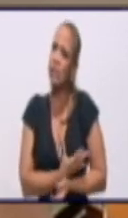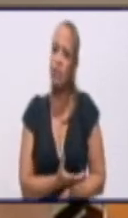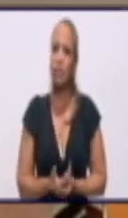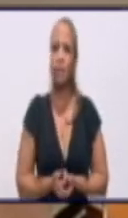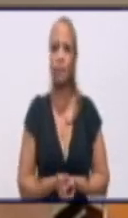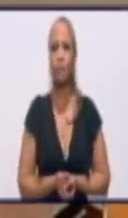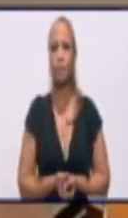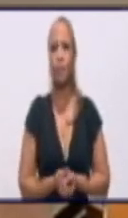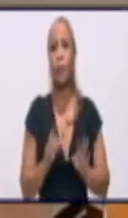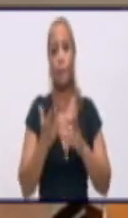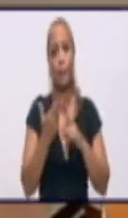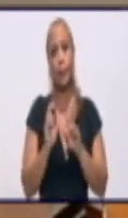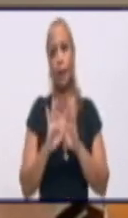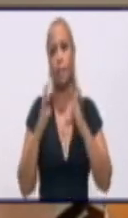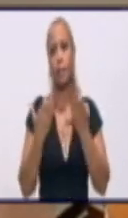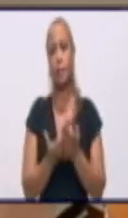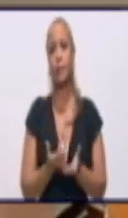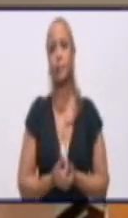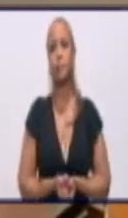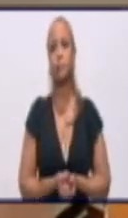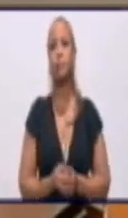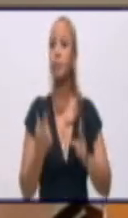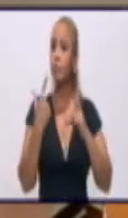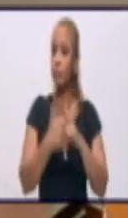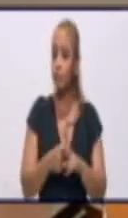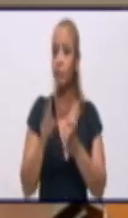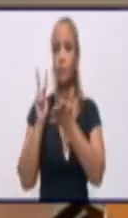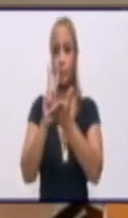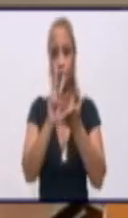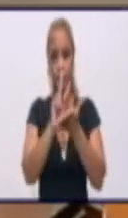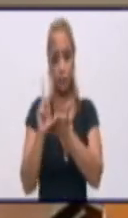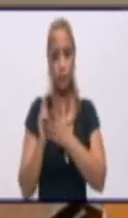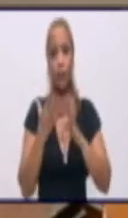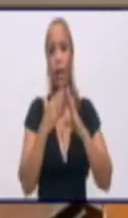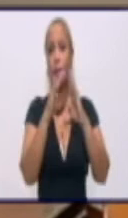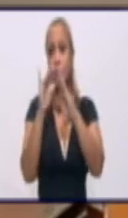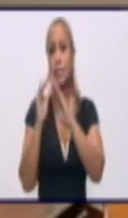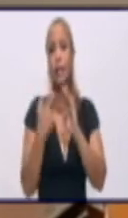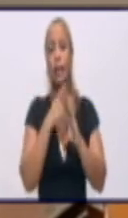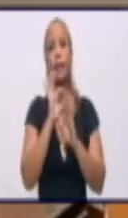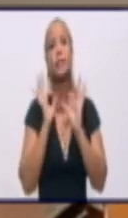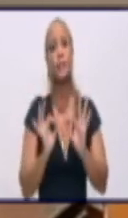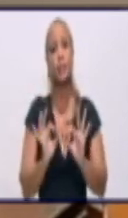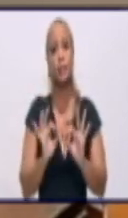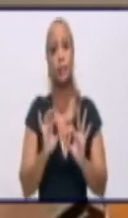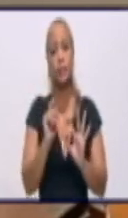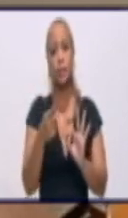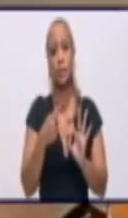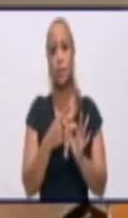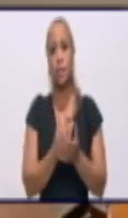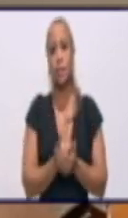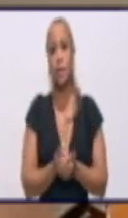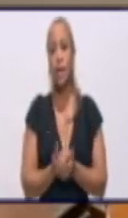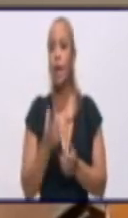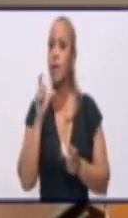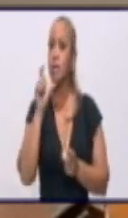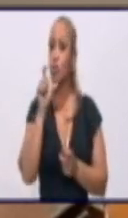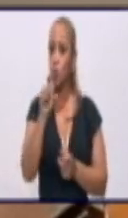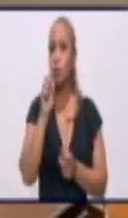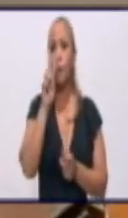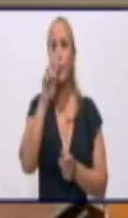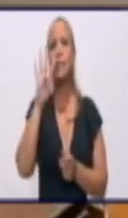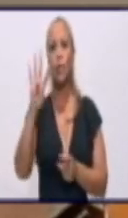Y bueno, en la pesquisa continuamos con la pesquisa activa. De la pesquisa hoy, en las últimas 24 horas,